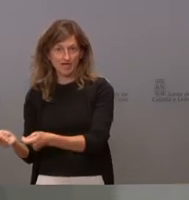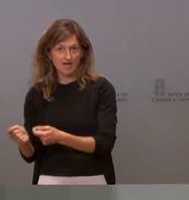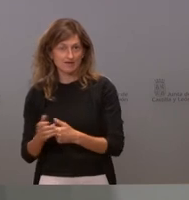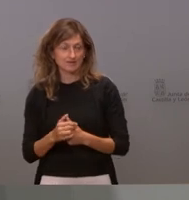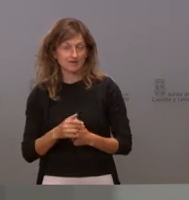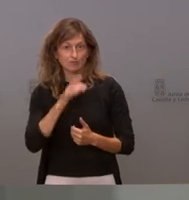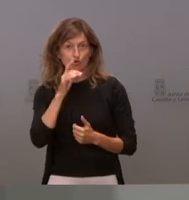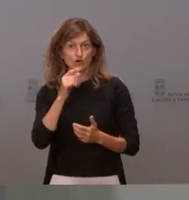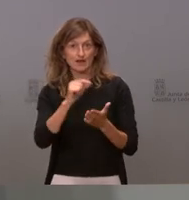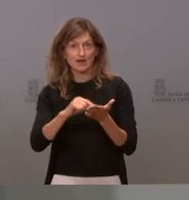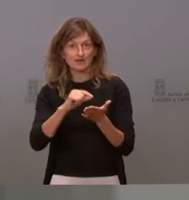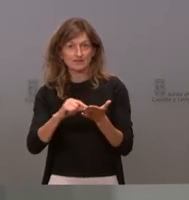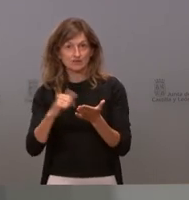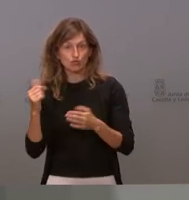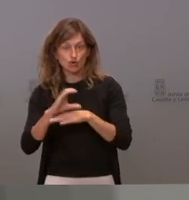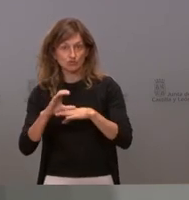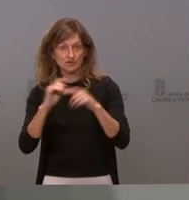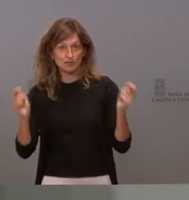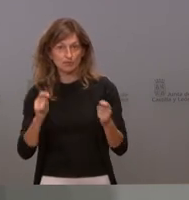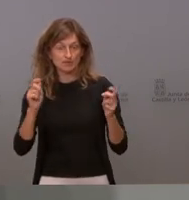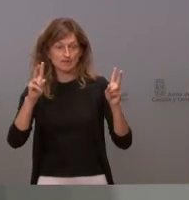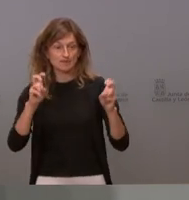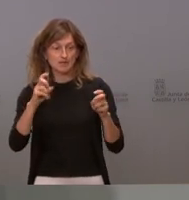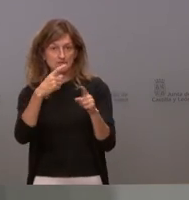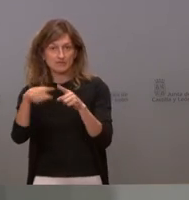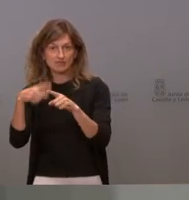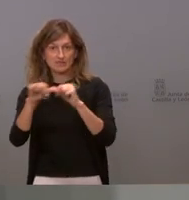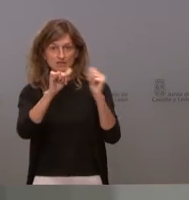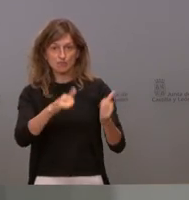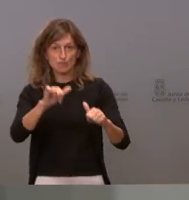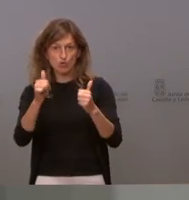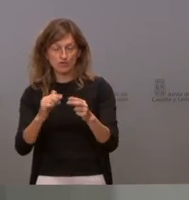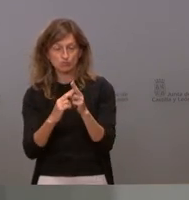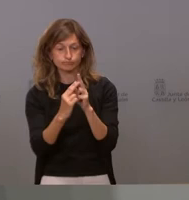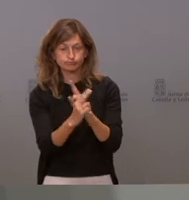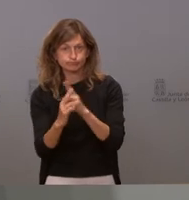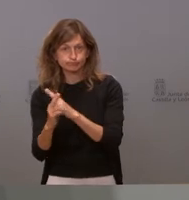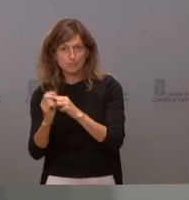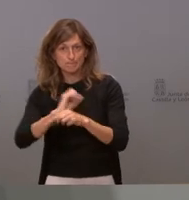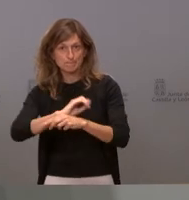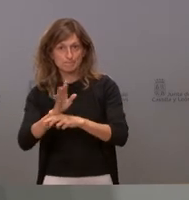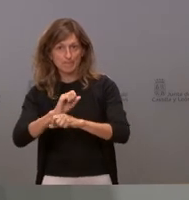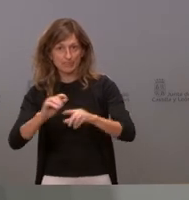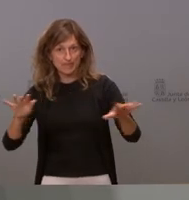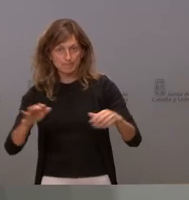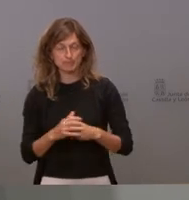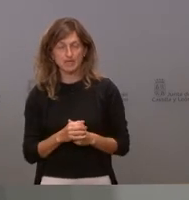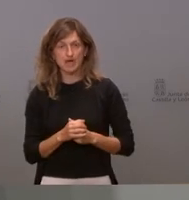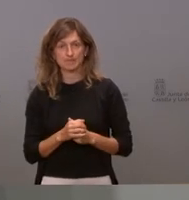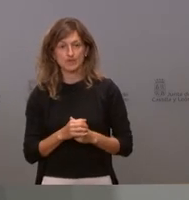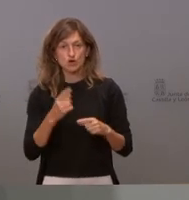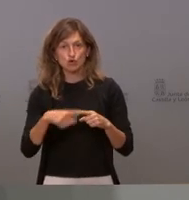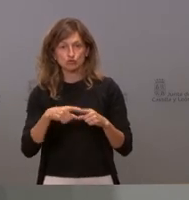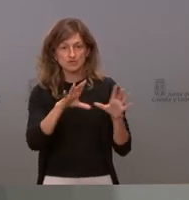hoy se publica de la consejera a este respecto sobre los diferentes modelos que ha habido de respuesta a la pandemia y que hemos aprendido y que no hemos